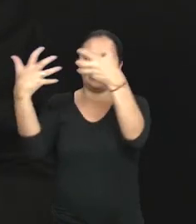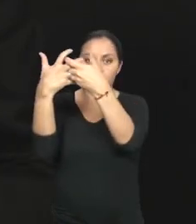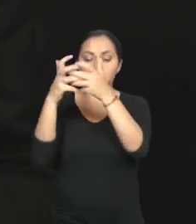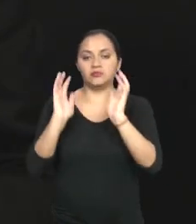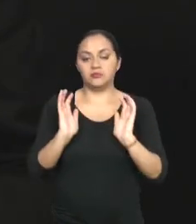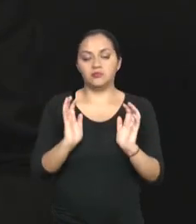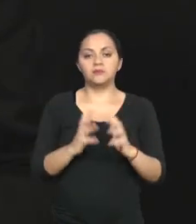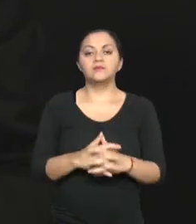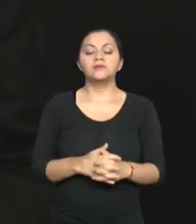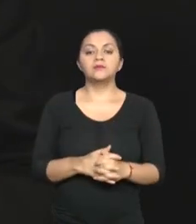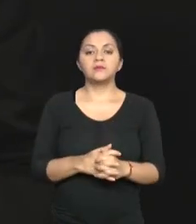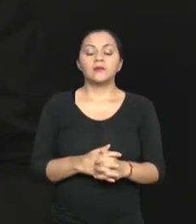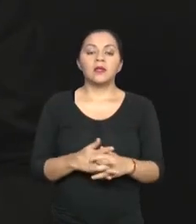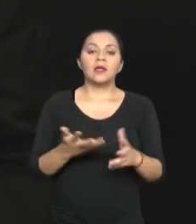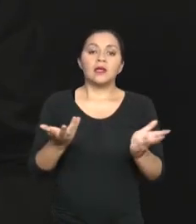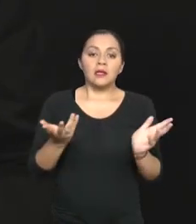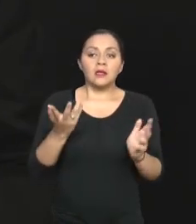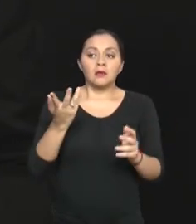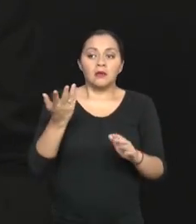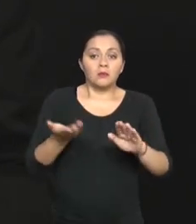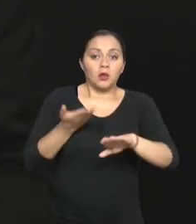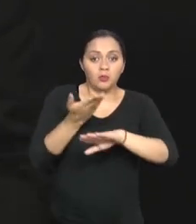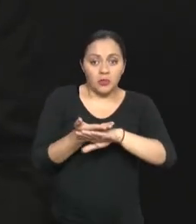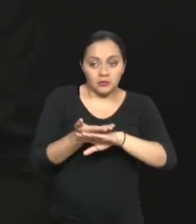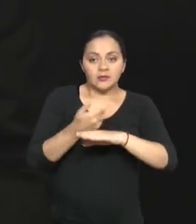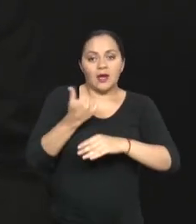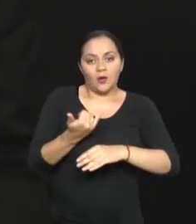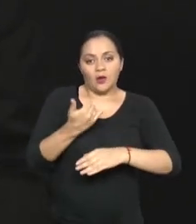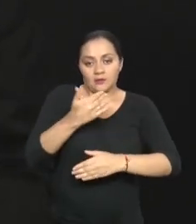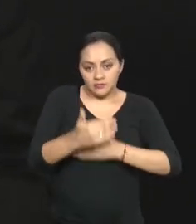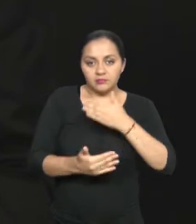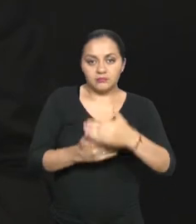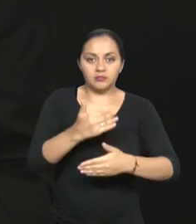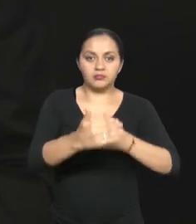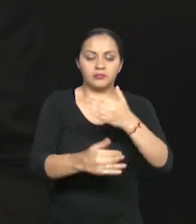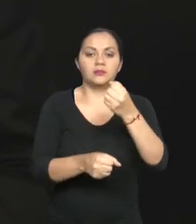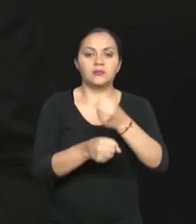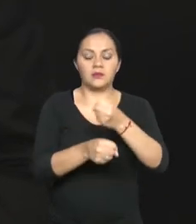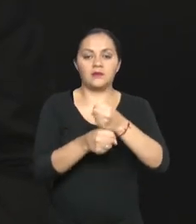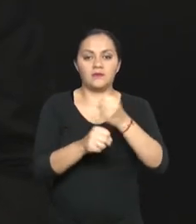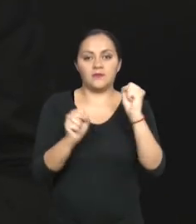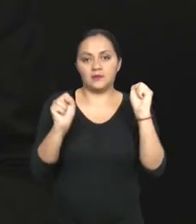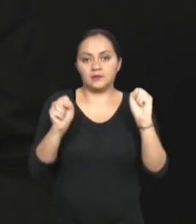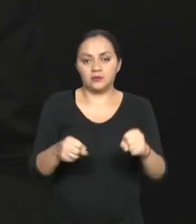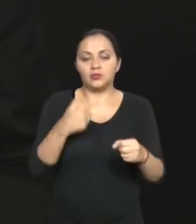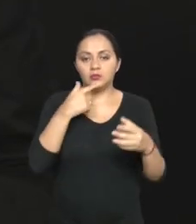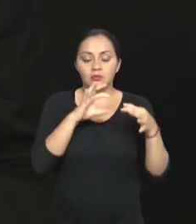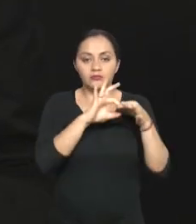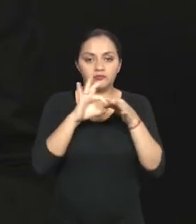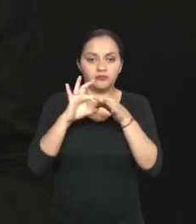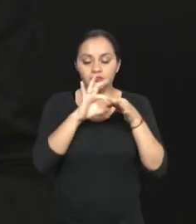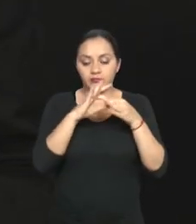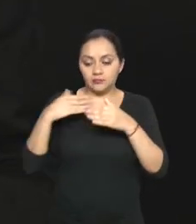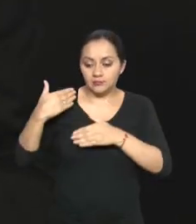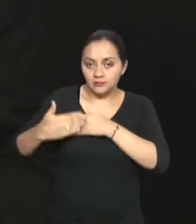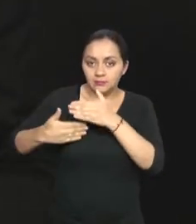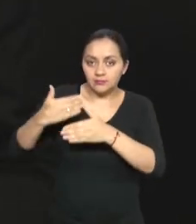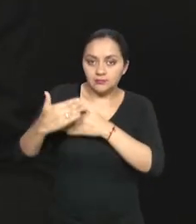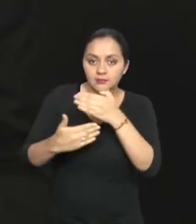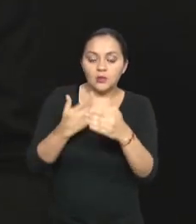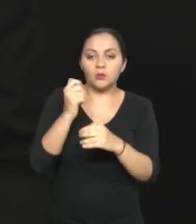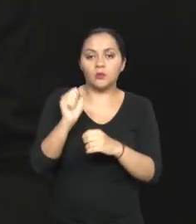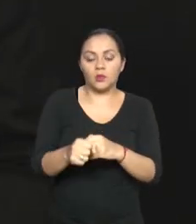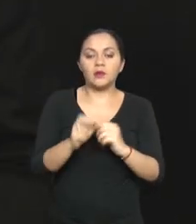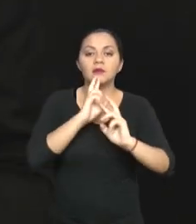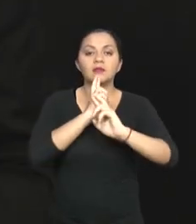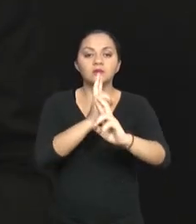proporcionados. Esa más bien es la idea y esa es la tónica. Nosotros hemos tratado más bien en este tiempo de tener una capacidad